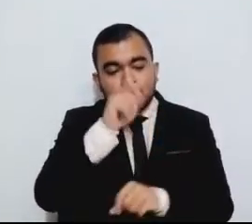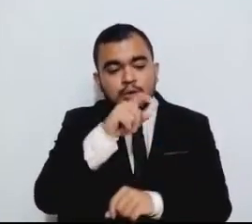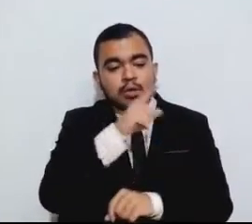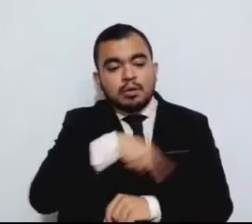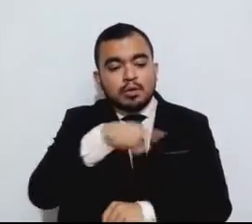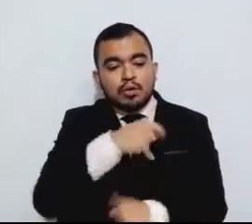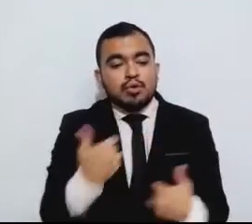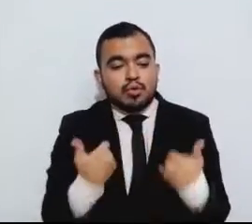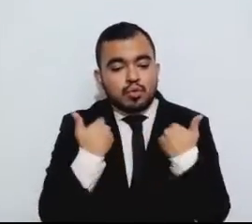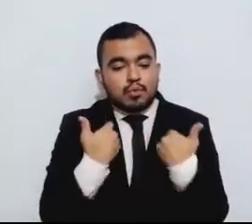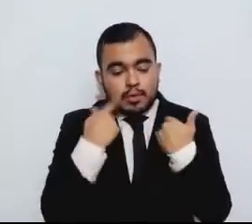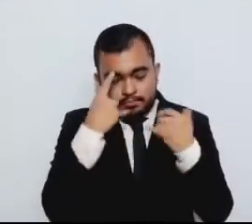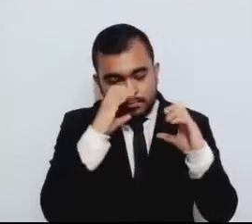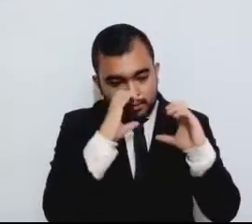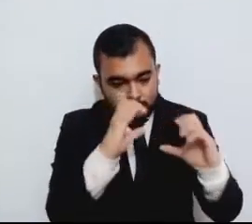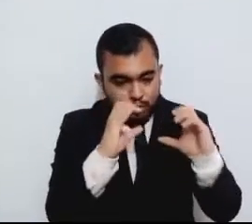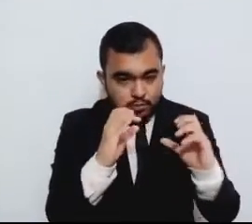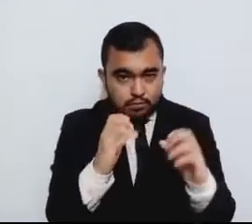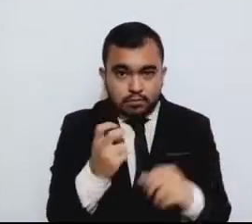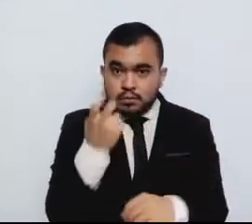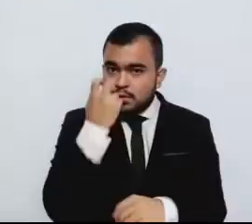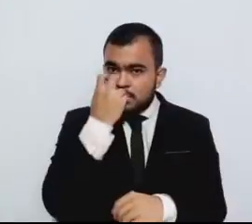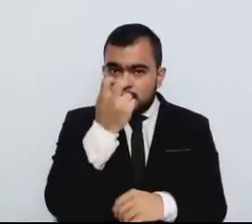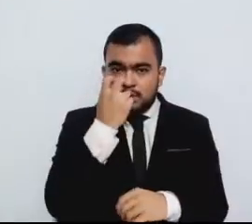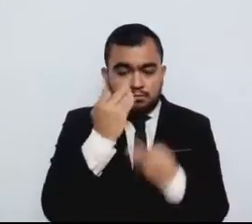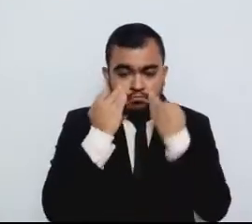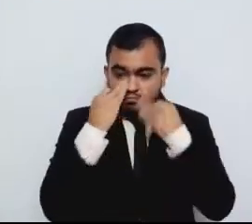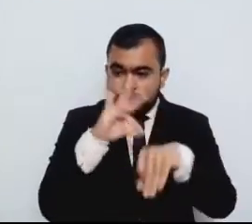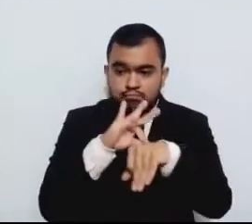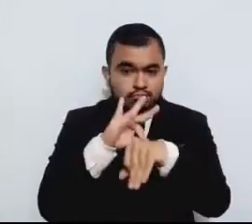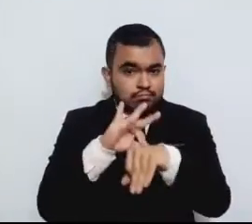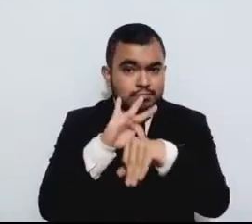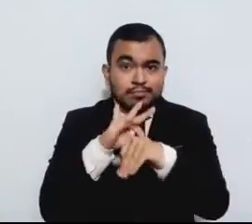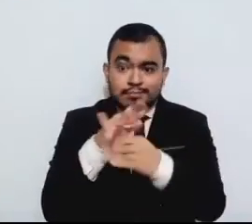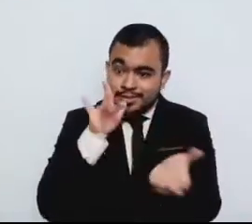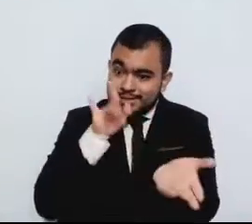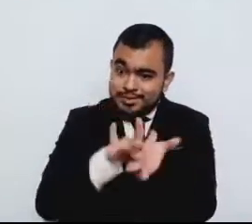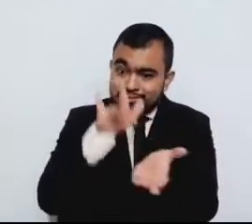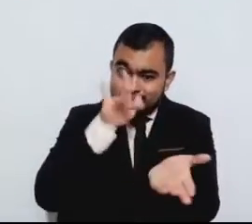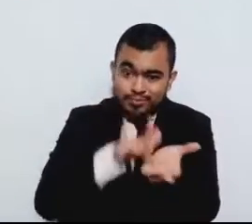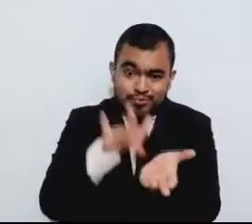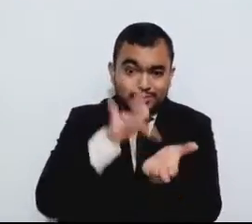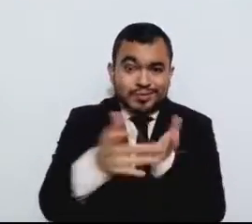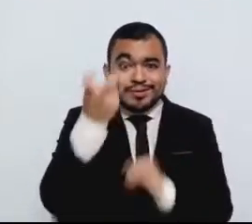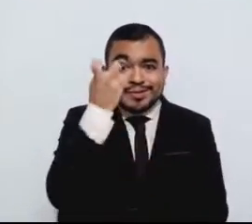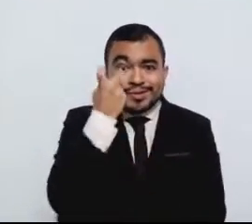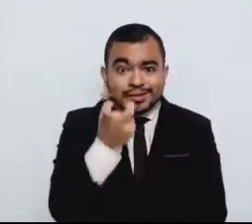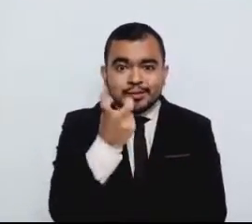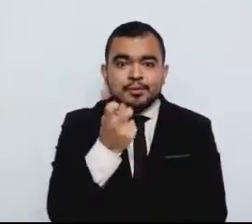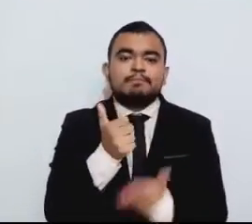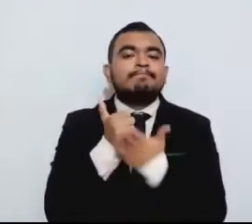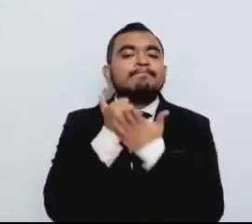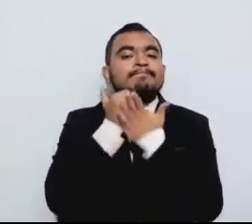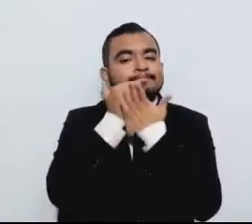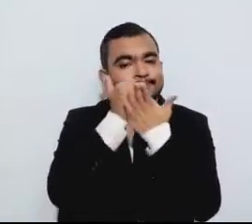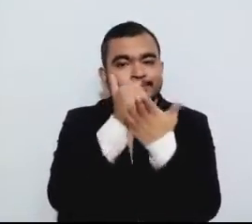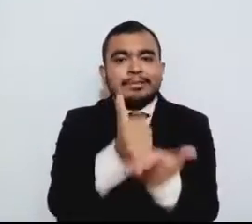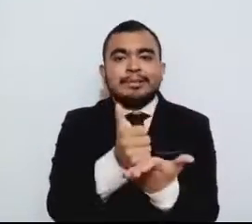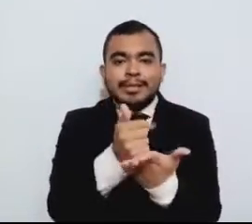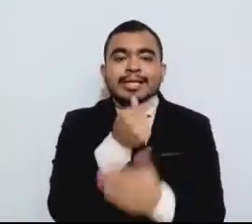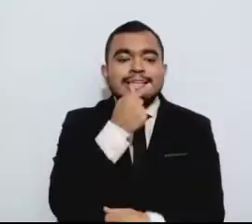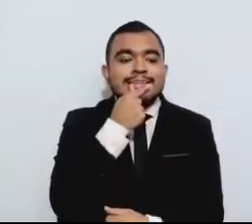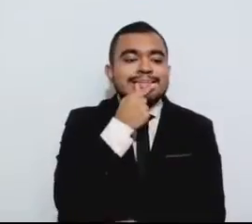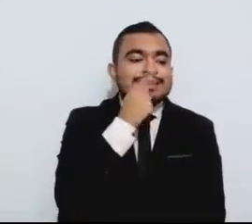La evidencia sugiere que apoyos sociales como estos ayudan a niñas y niños